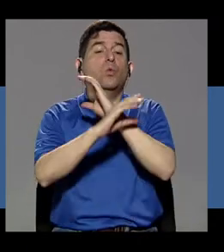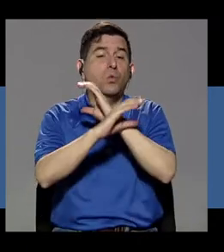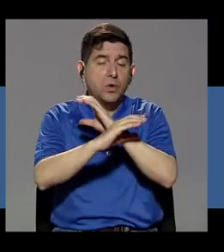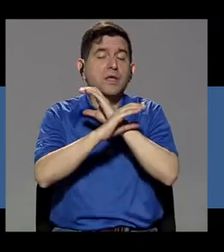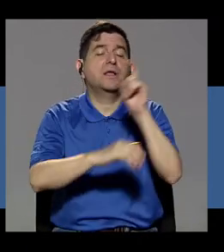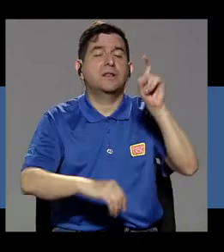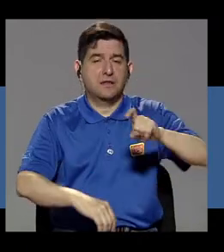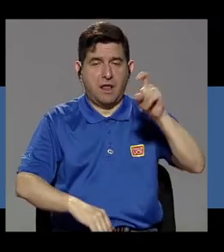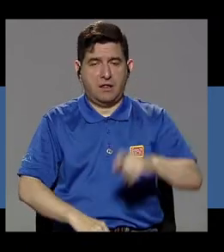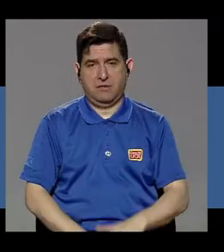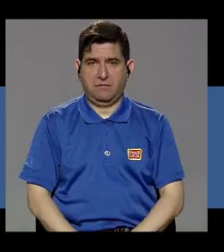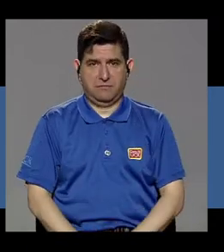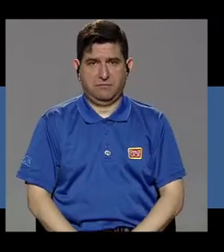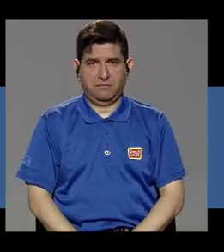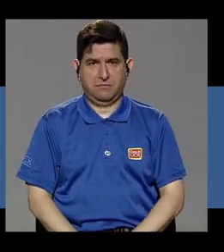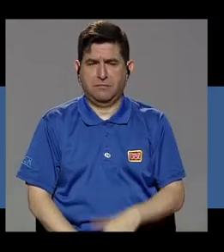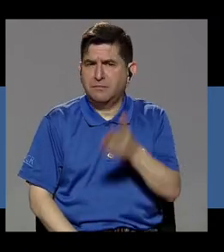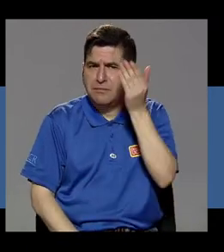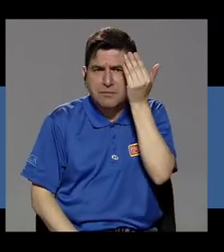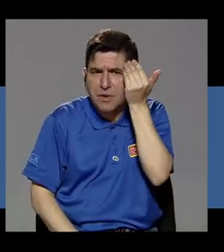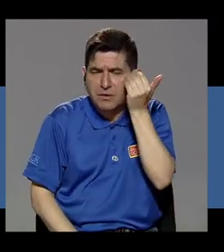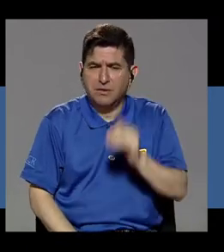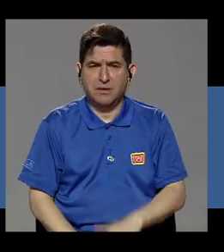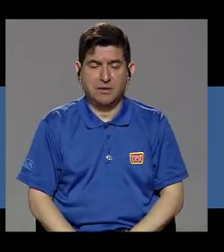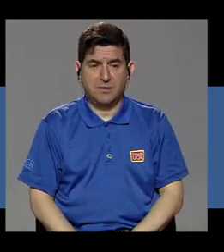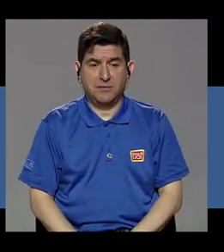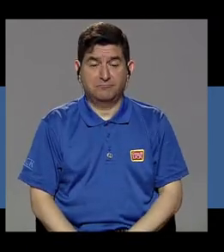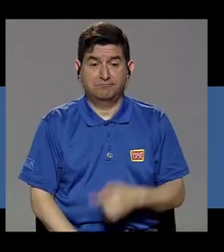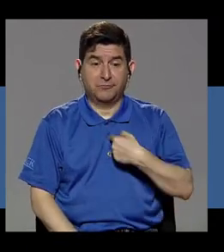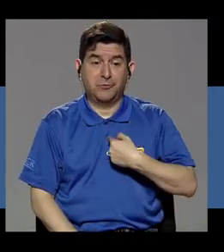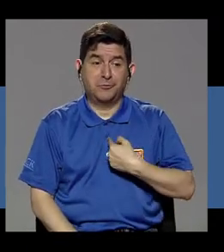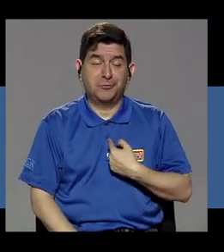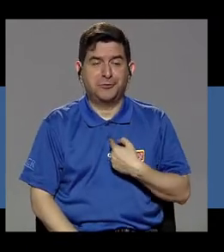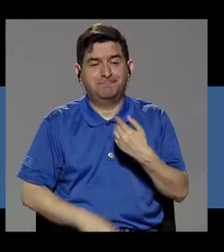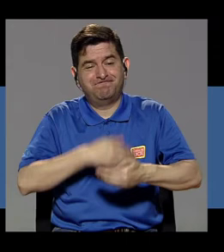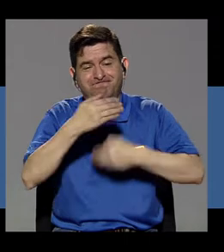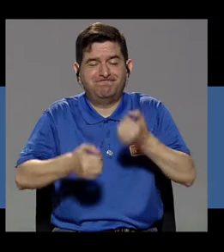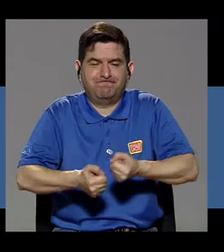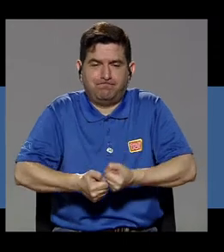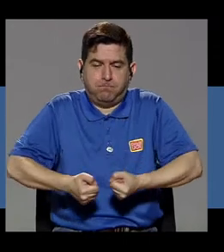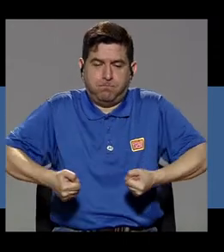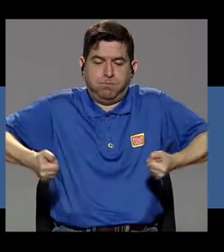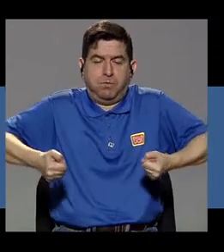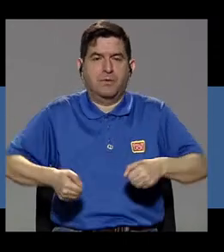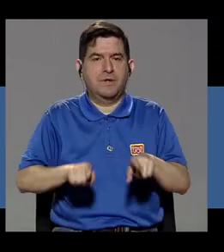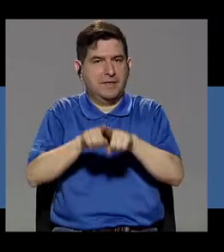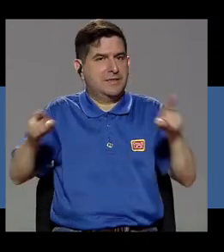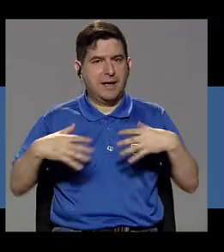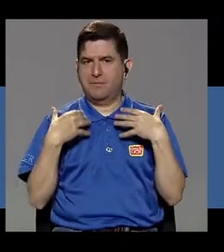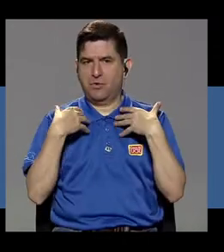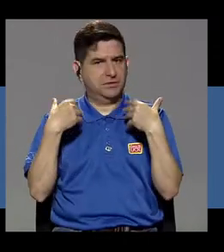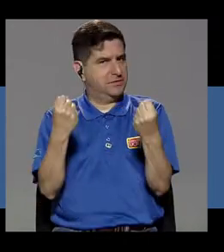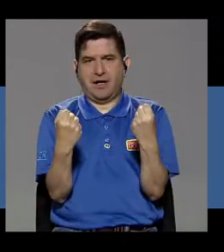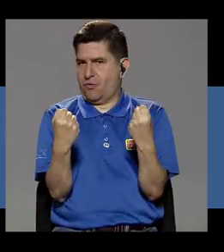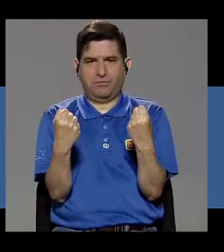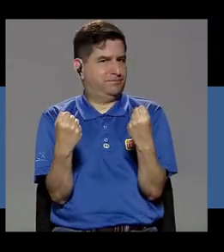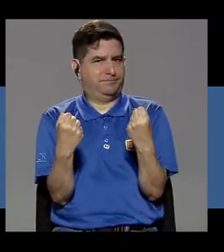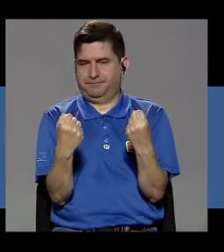cuidado porque uno tiende a engordarse y entonces eso tampoco es saludable.